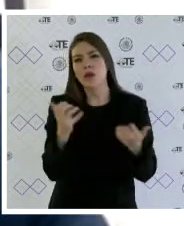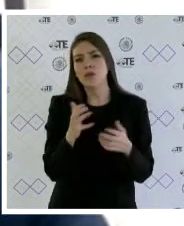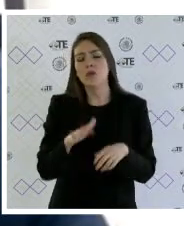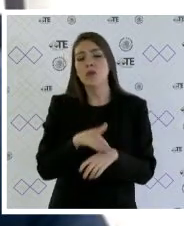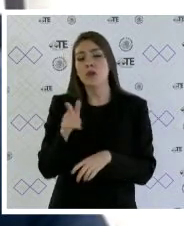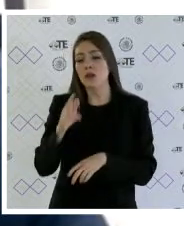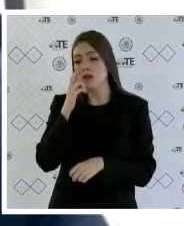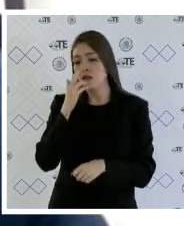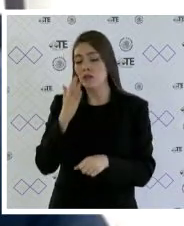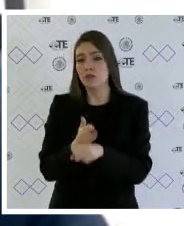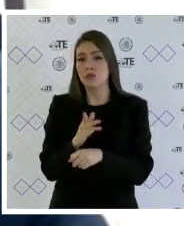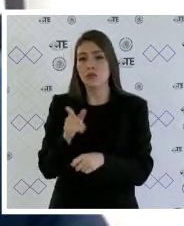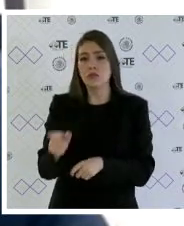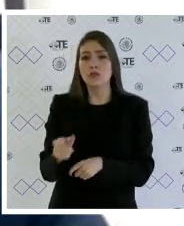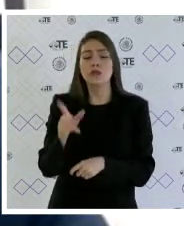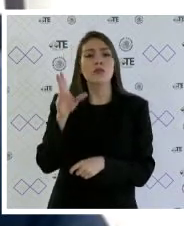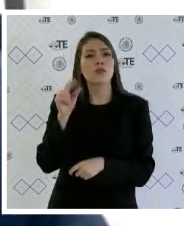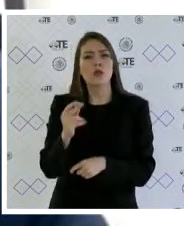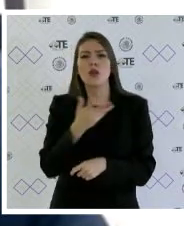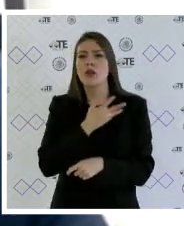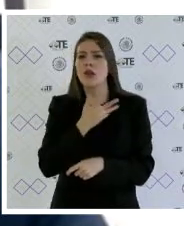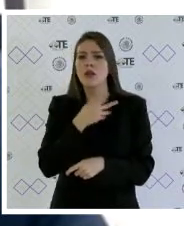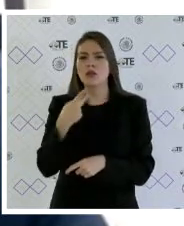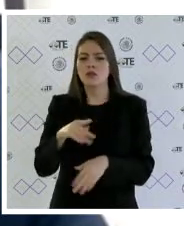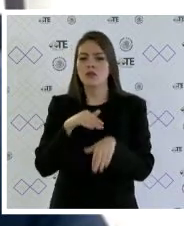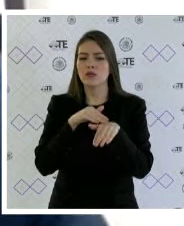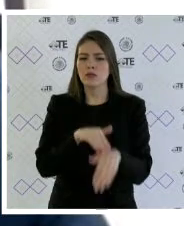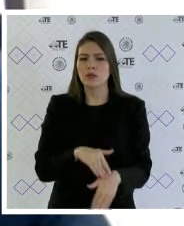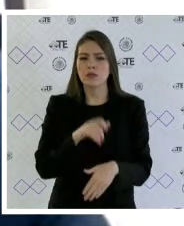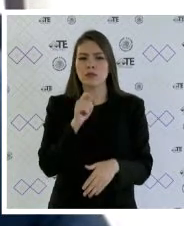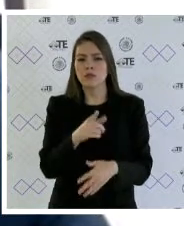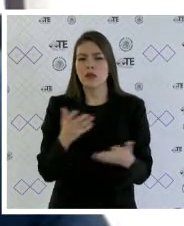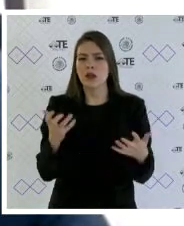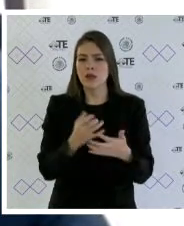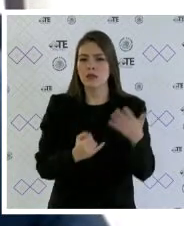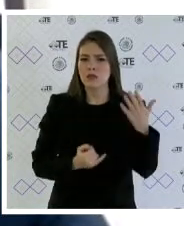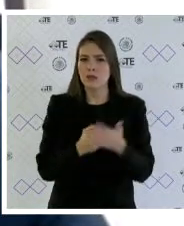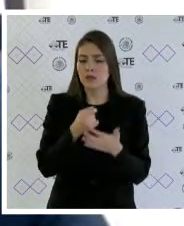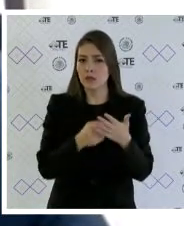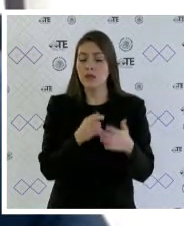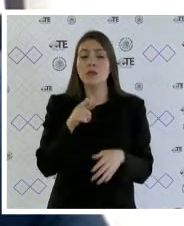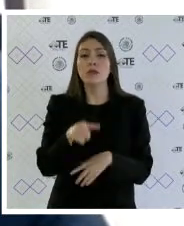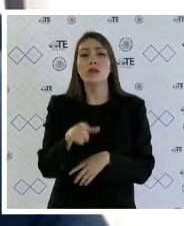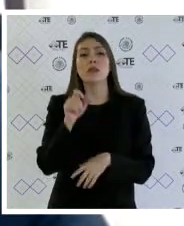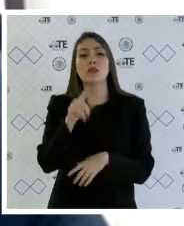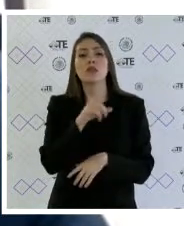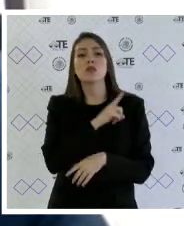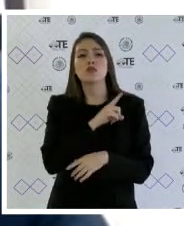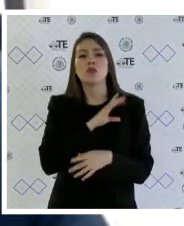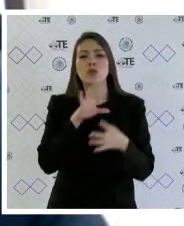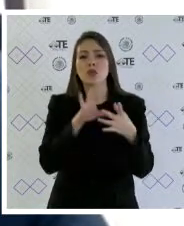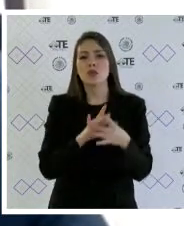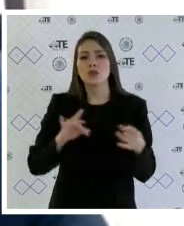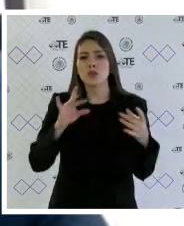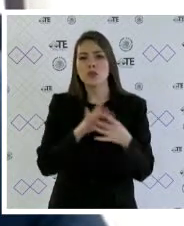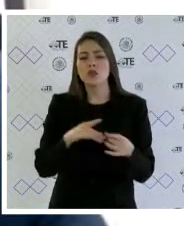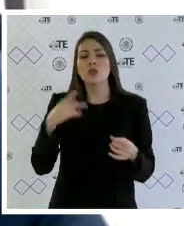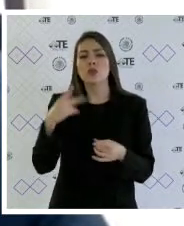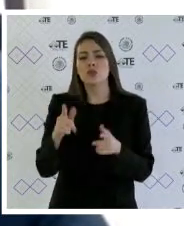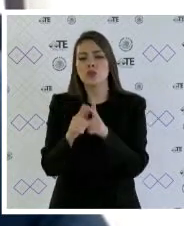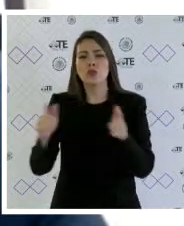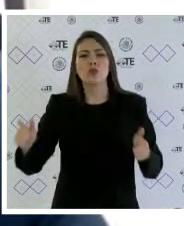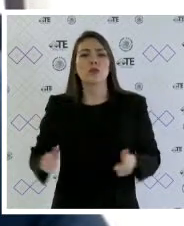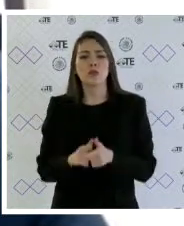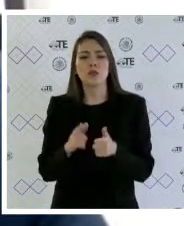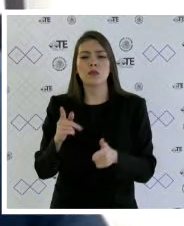no combate los razonamientos vertidos en la resolución impuñada, sino que sólo reiteró los planteamientos que realizó ante la instancia partidista.